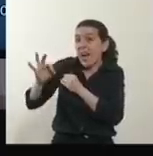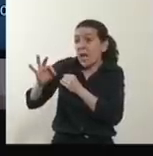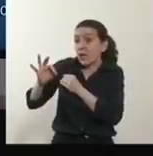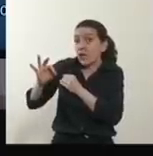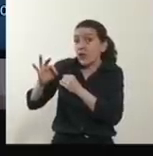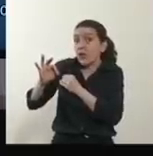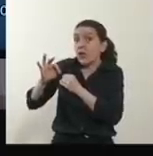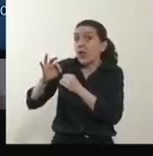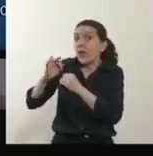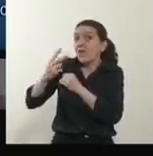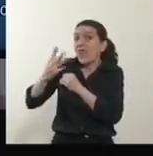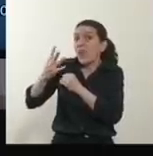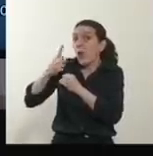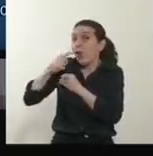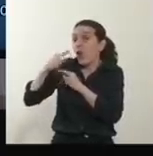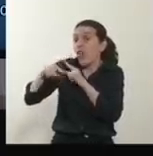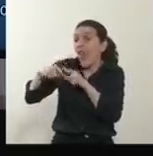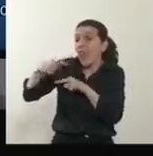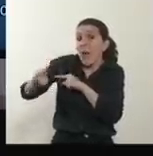después, 3.000.